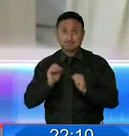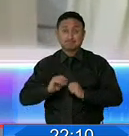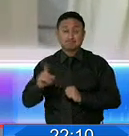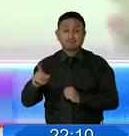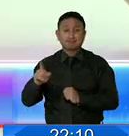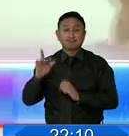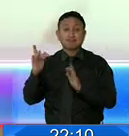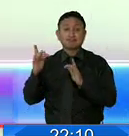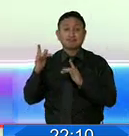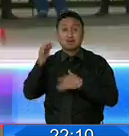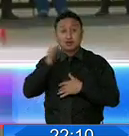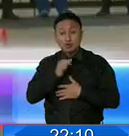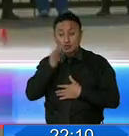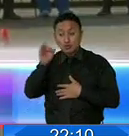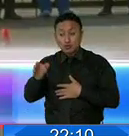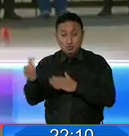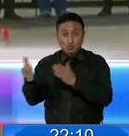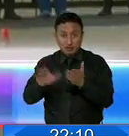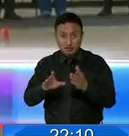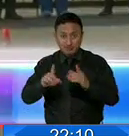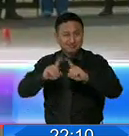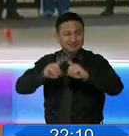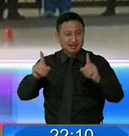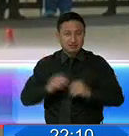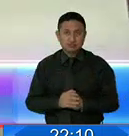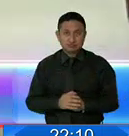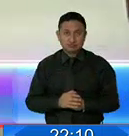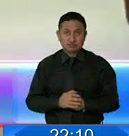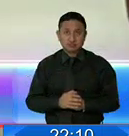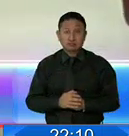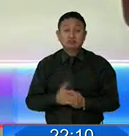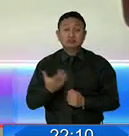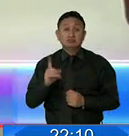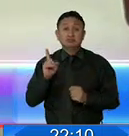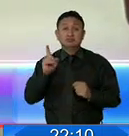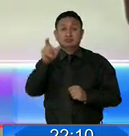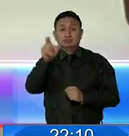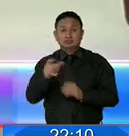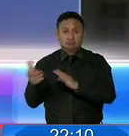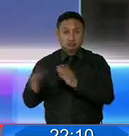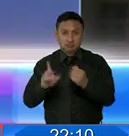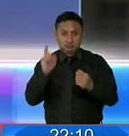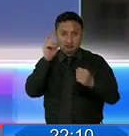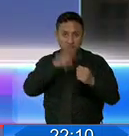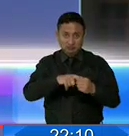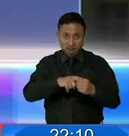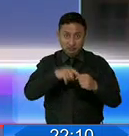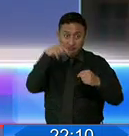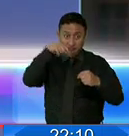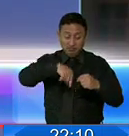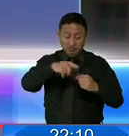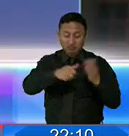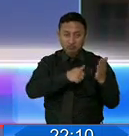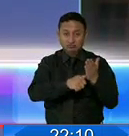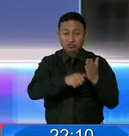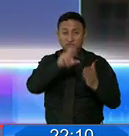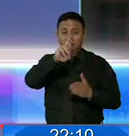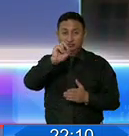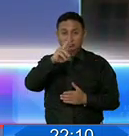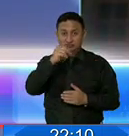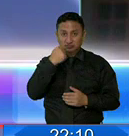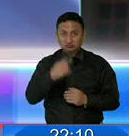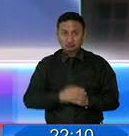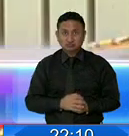en contagios como en fallecimientos. A partir de la inscripción de defunciones, advierte la ministra María Paula